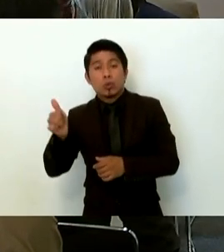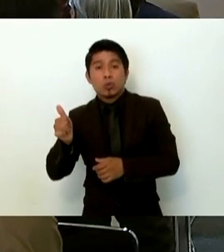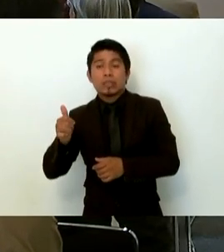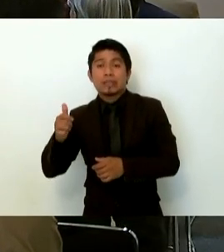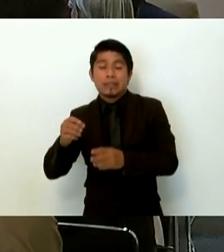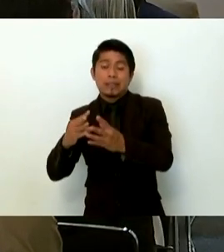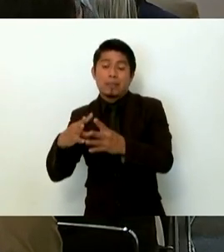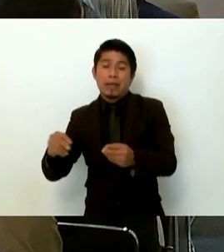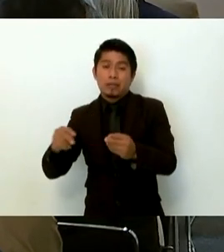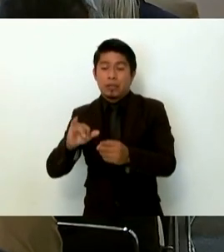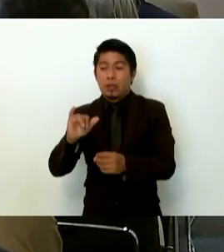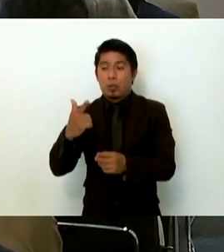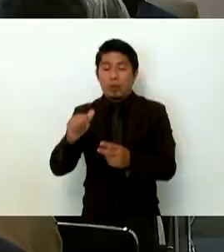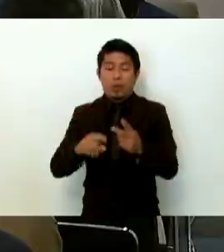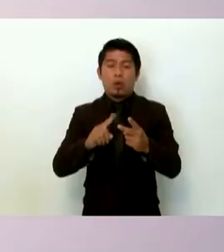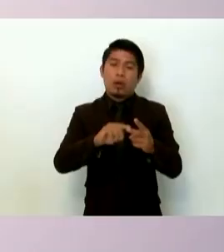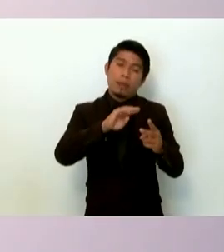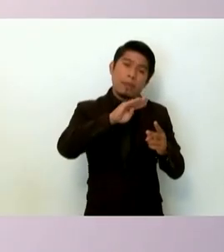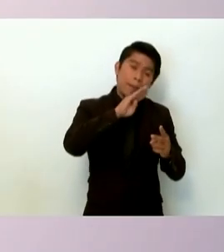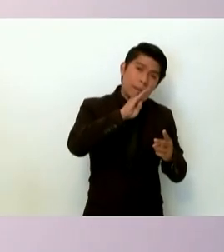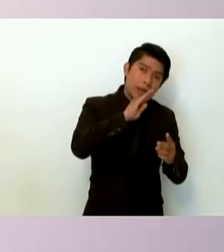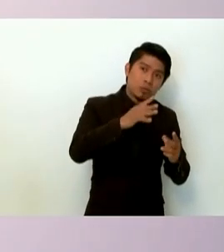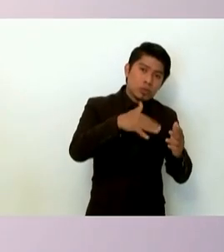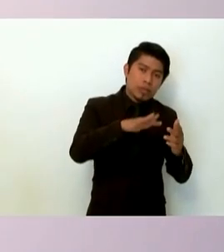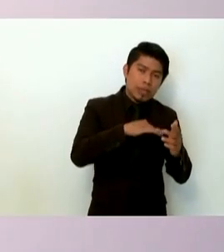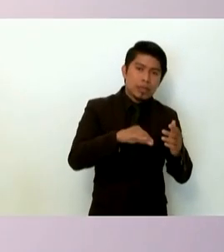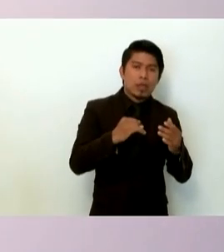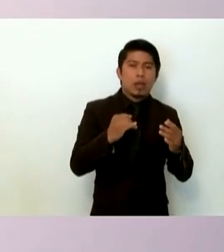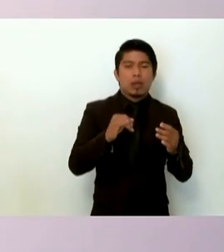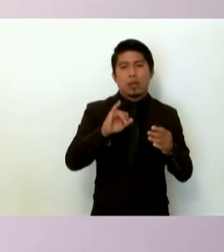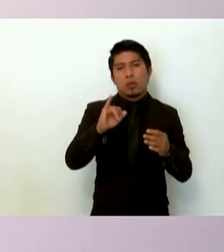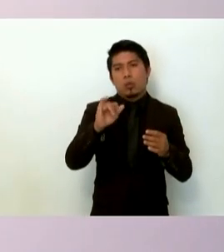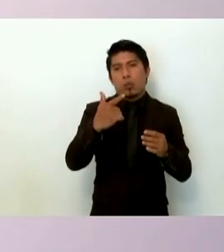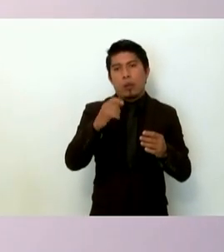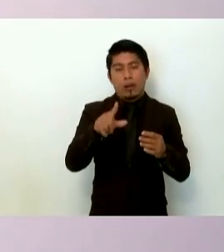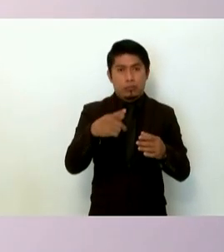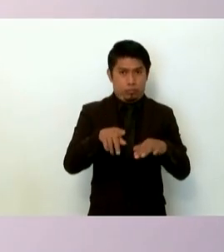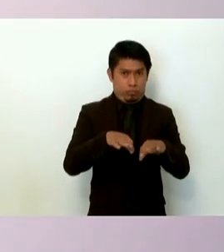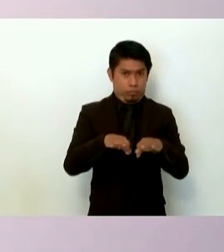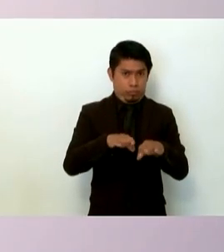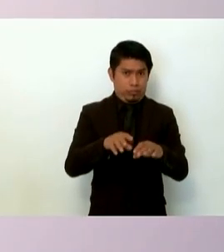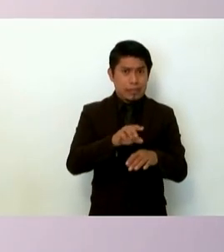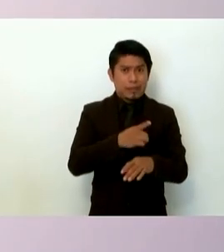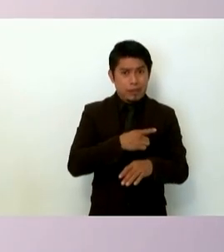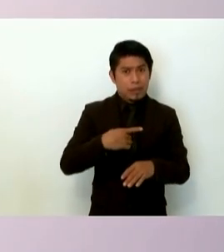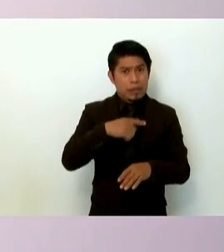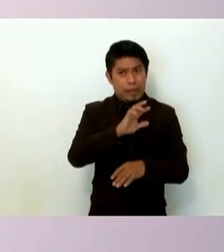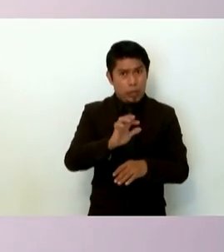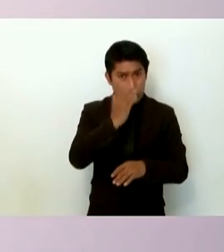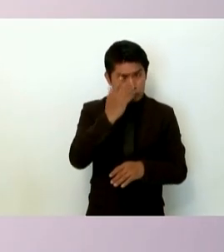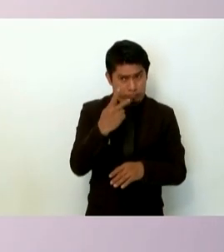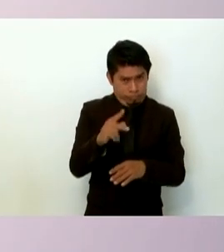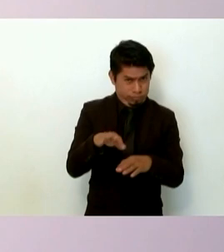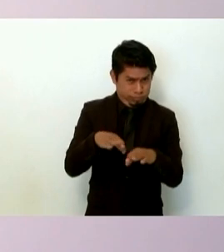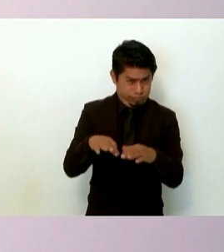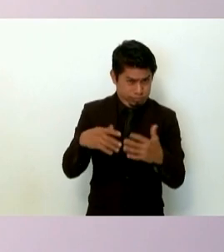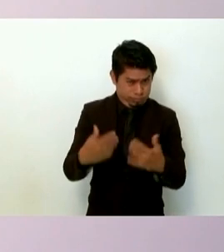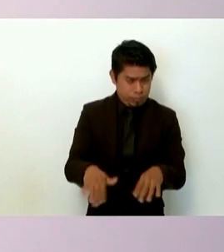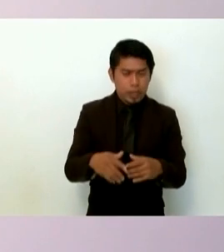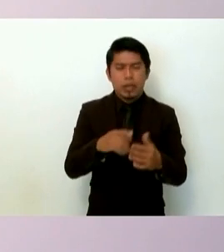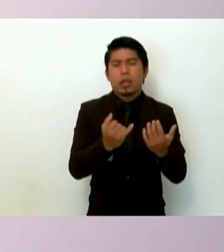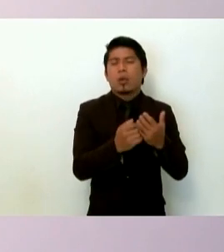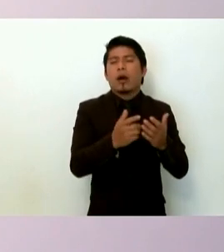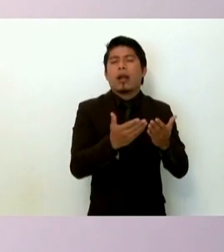Iguala o las madres buscadoras de Iguala que han hecho un trabajo que se debe reconocer y vemos estos